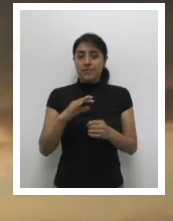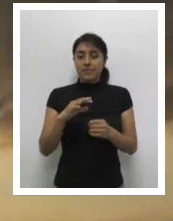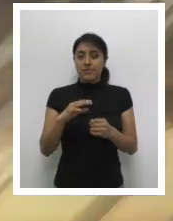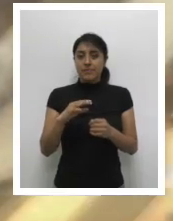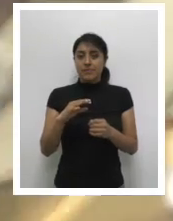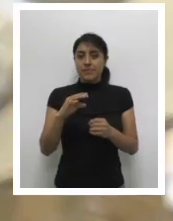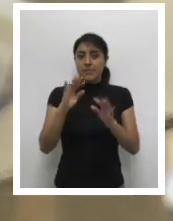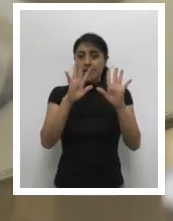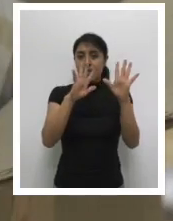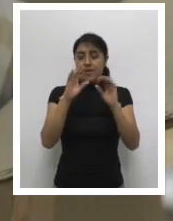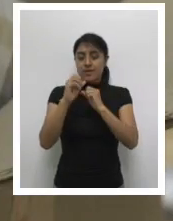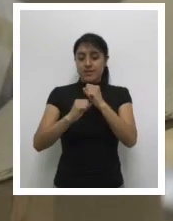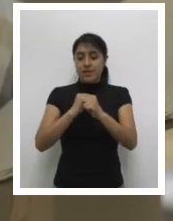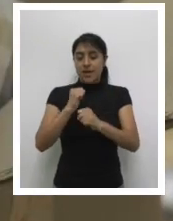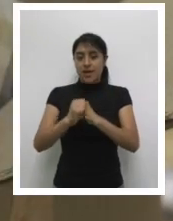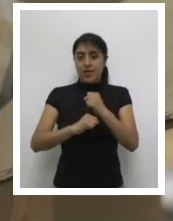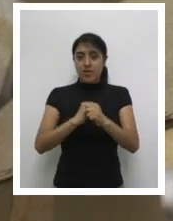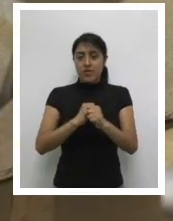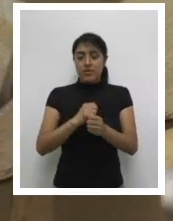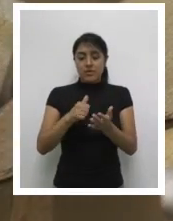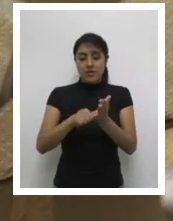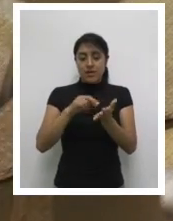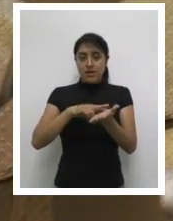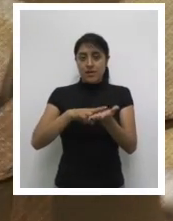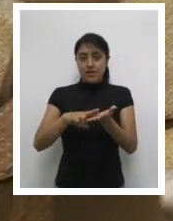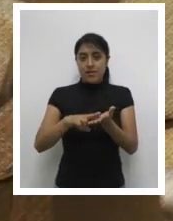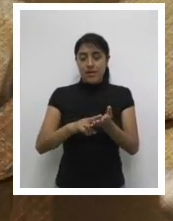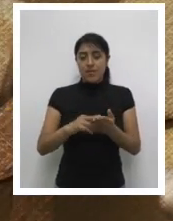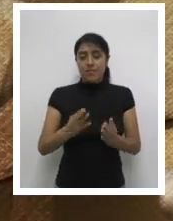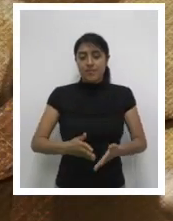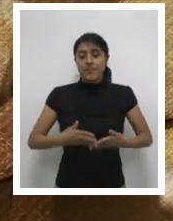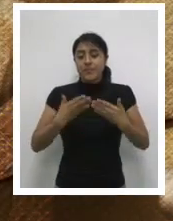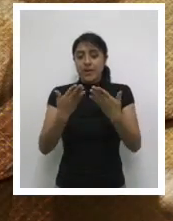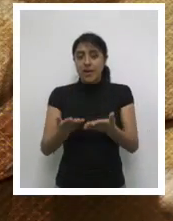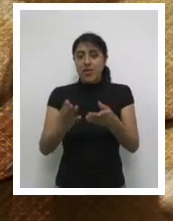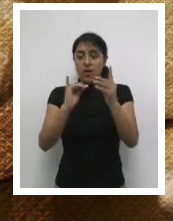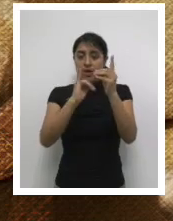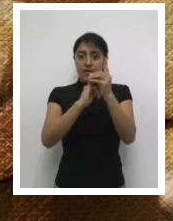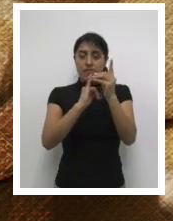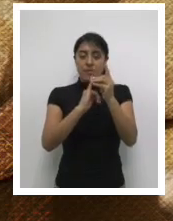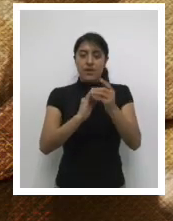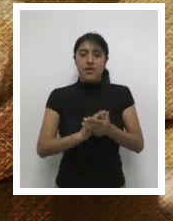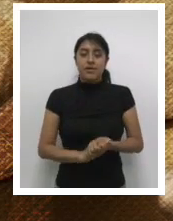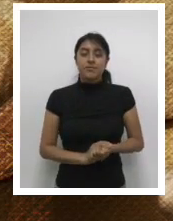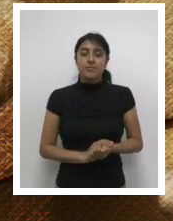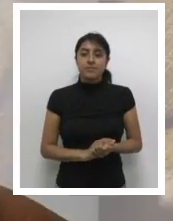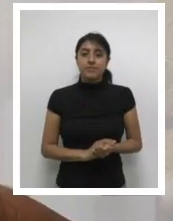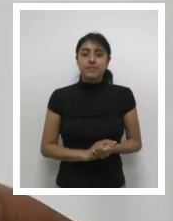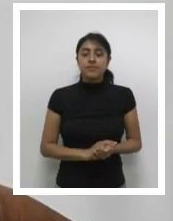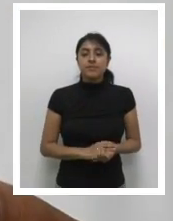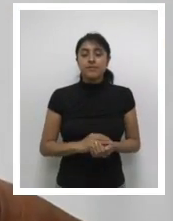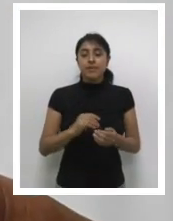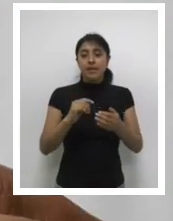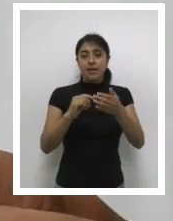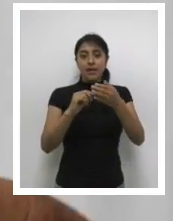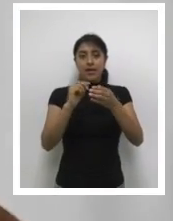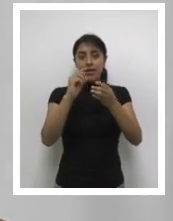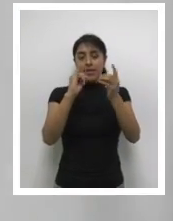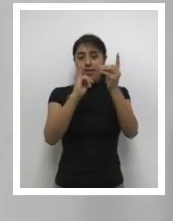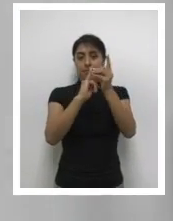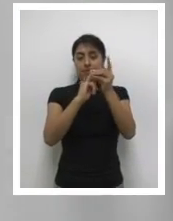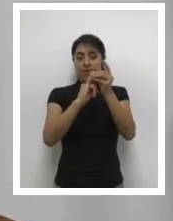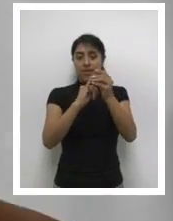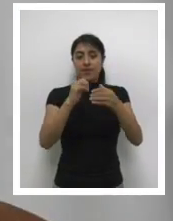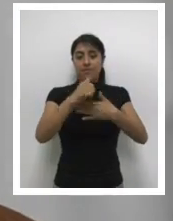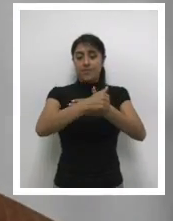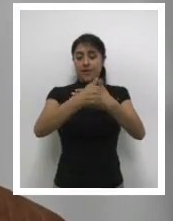RENAP emitió por primera vez tu DPI, debes saber que este documento se considera ya vencido y caducado para todo efecto legal. En la parte